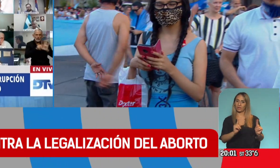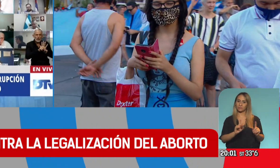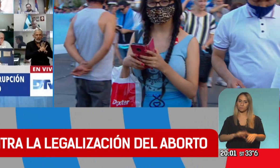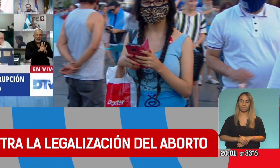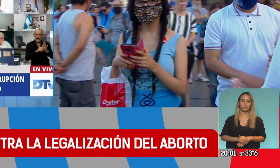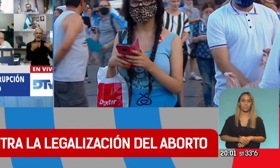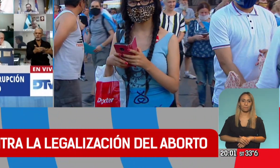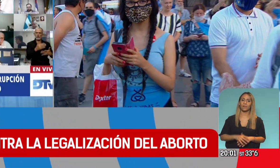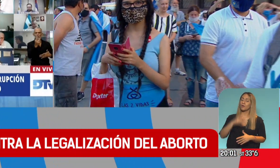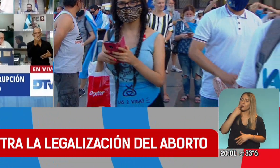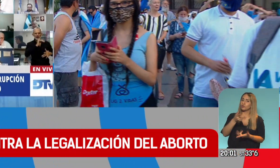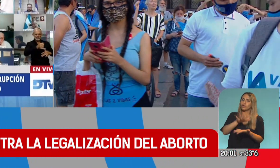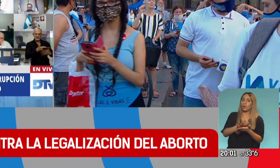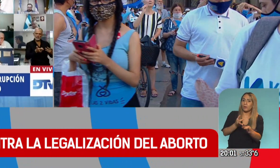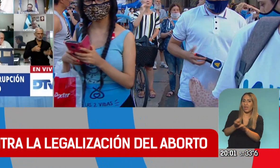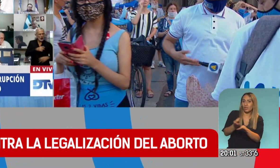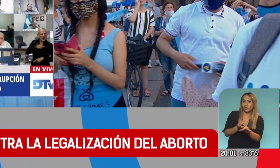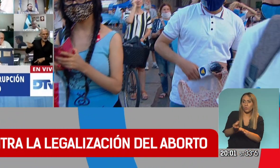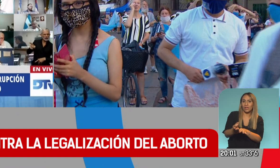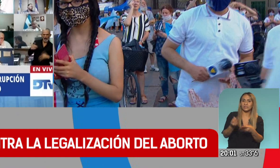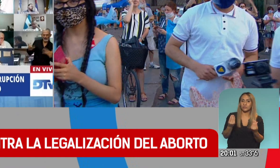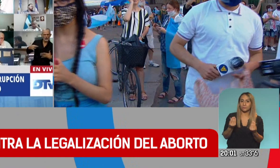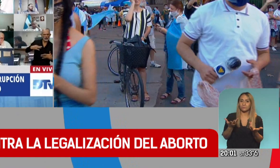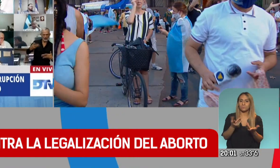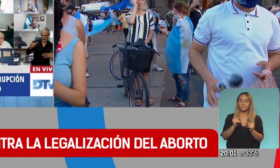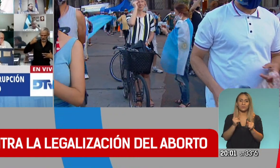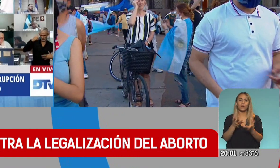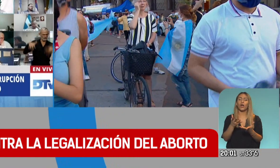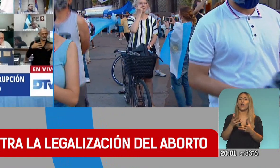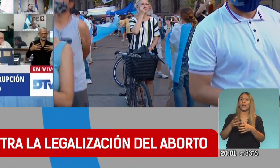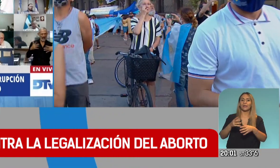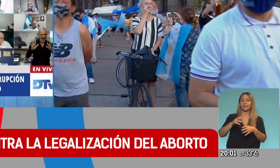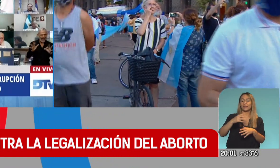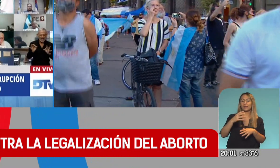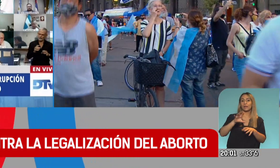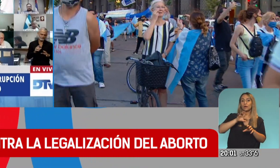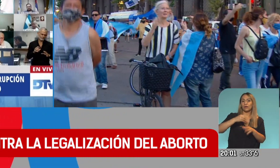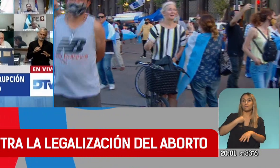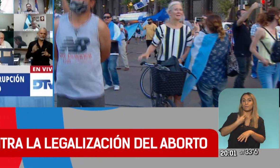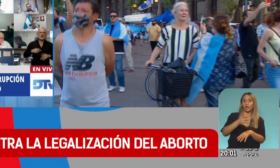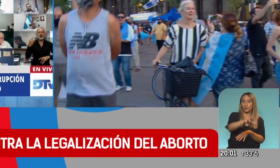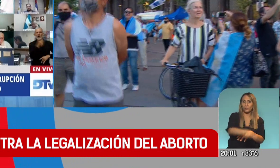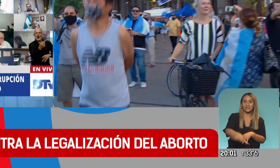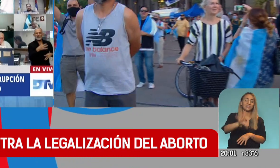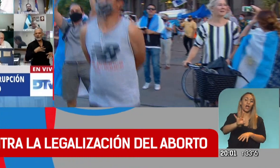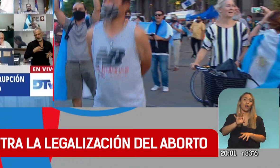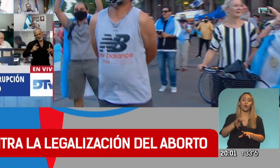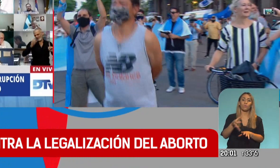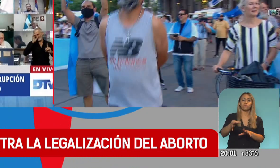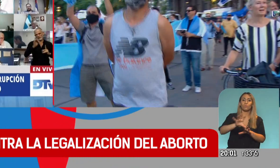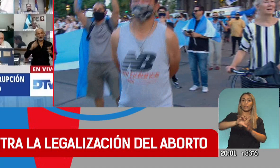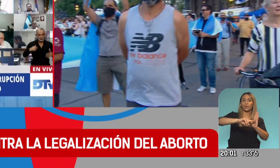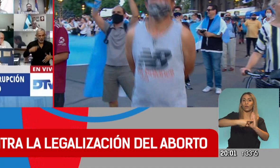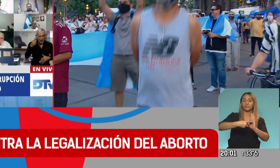¿qué pasa con la educación pasando la General Paz en el interior del país? Bueno, justamente la gente del